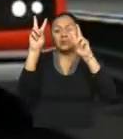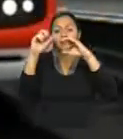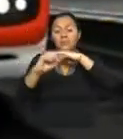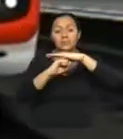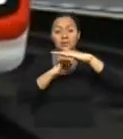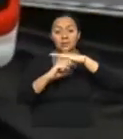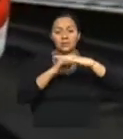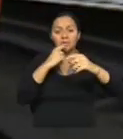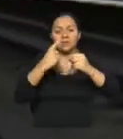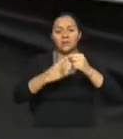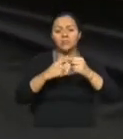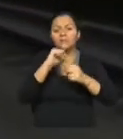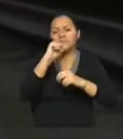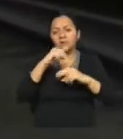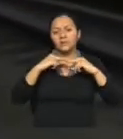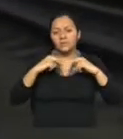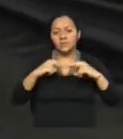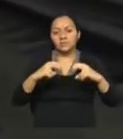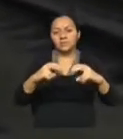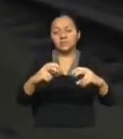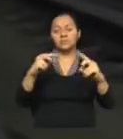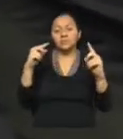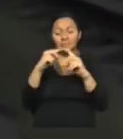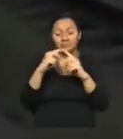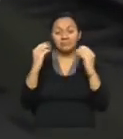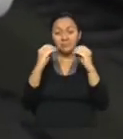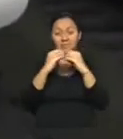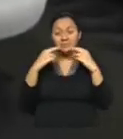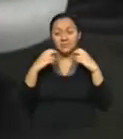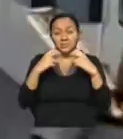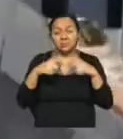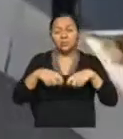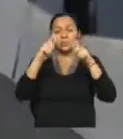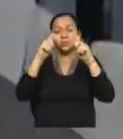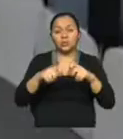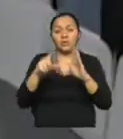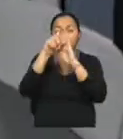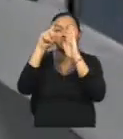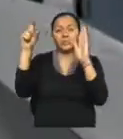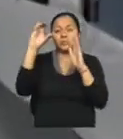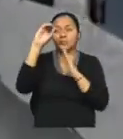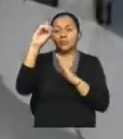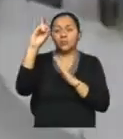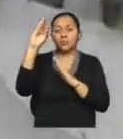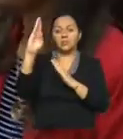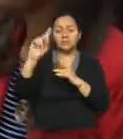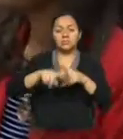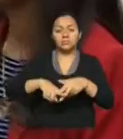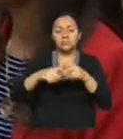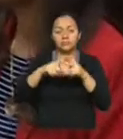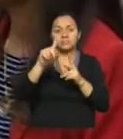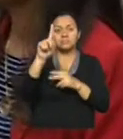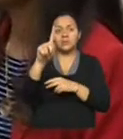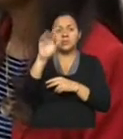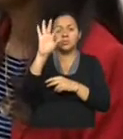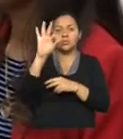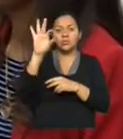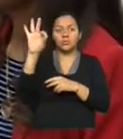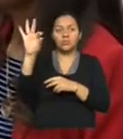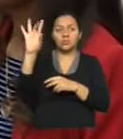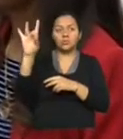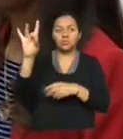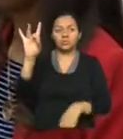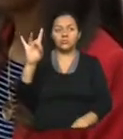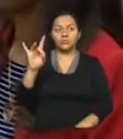Quito está en indagación y que se investigará los contratos de Odebrecht a partir del año 1998.